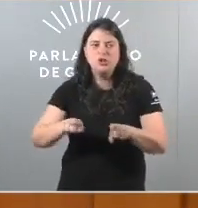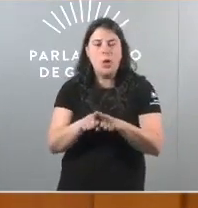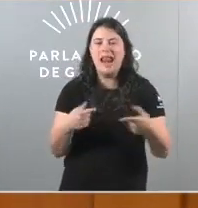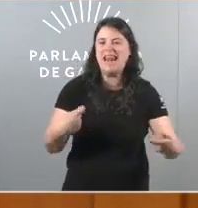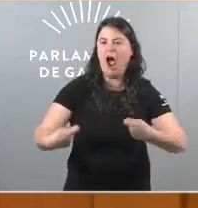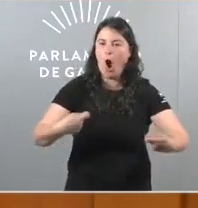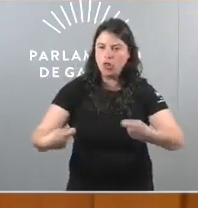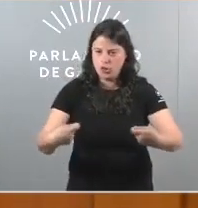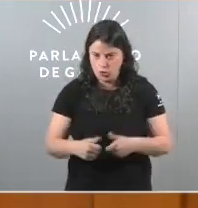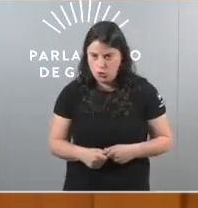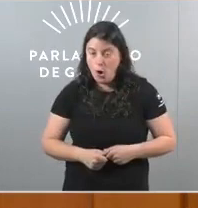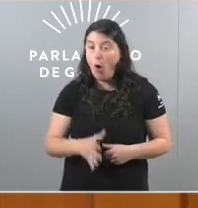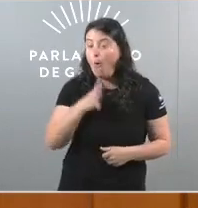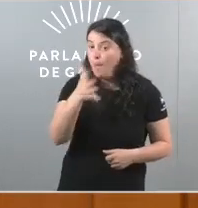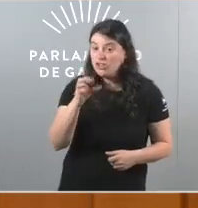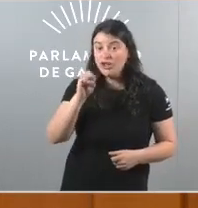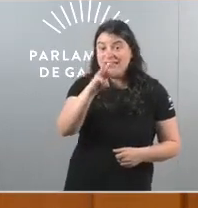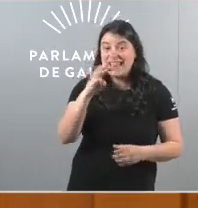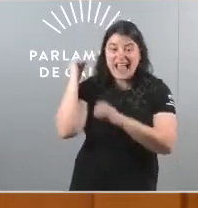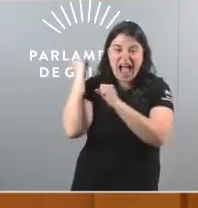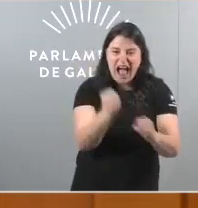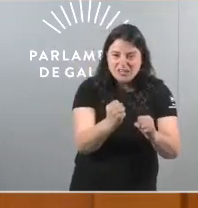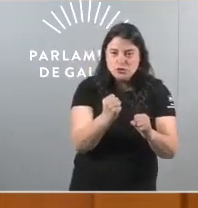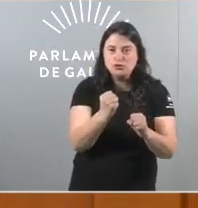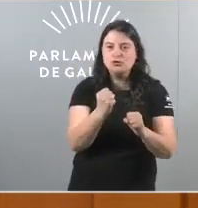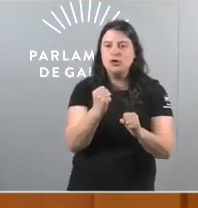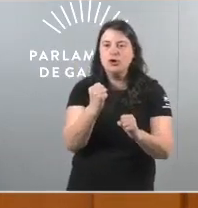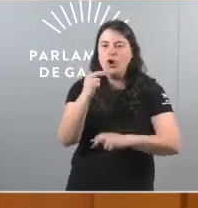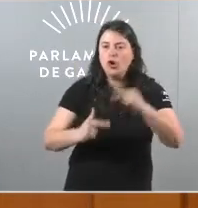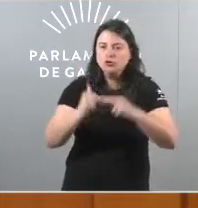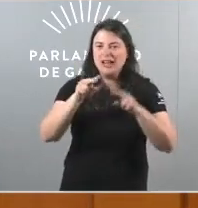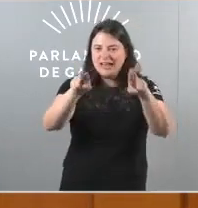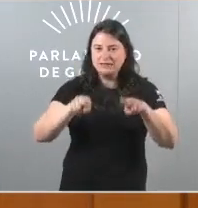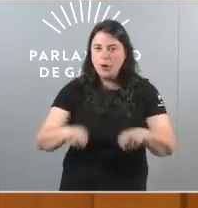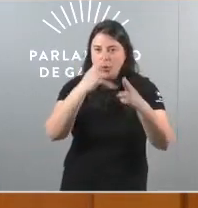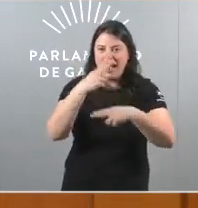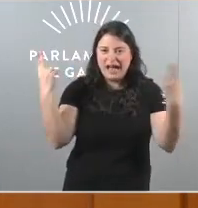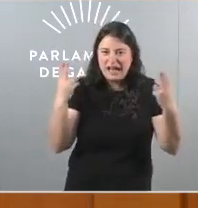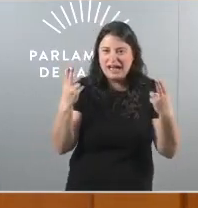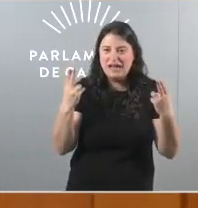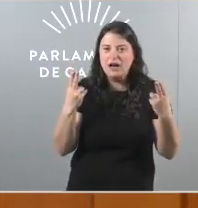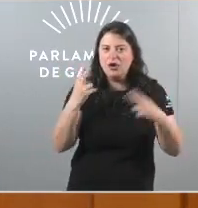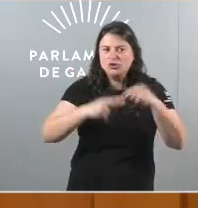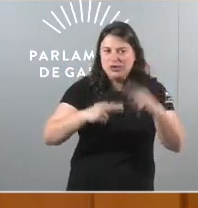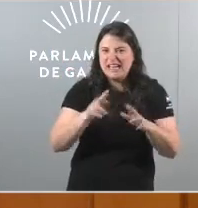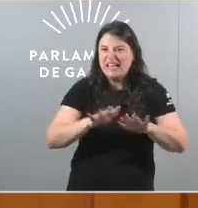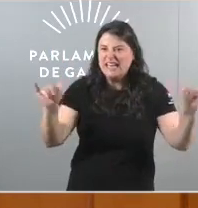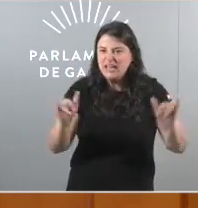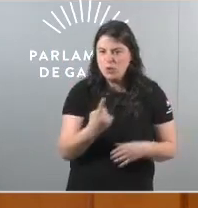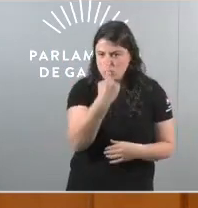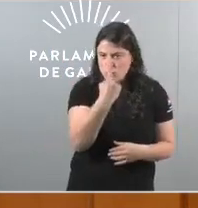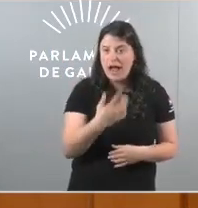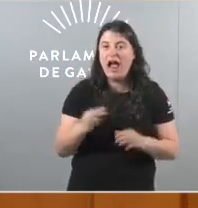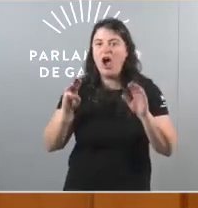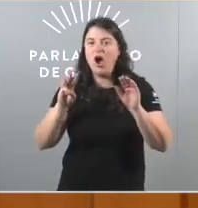e iso é o que explica que en trece anos non se construira ninguna xoa residencia pública e que teñamos o 85